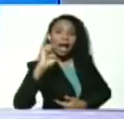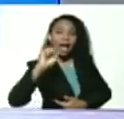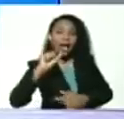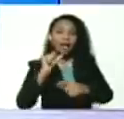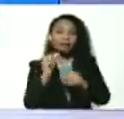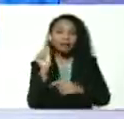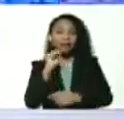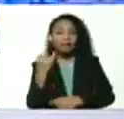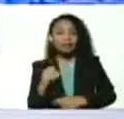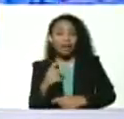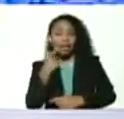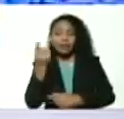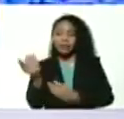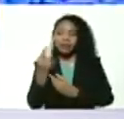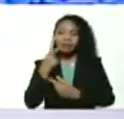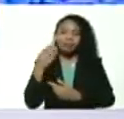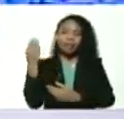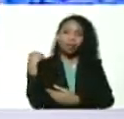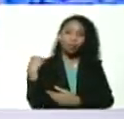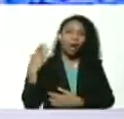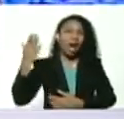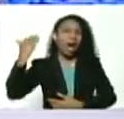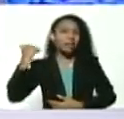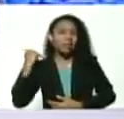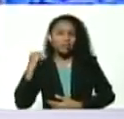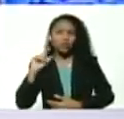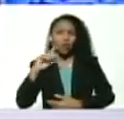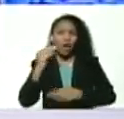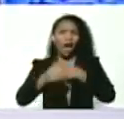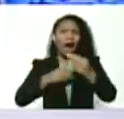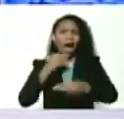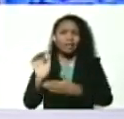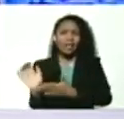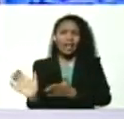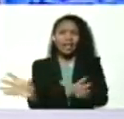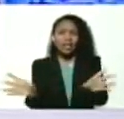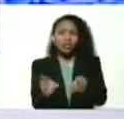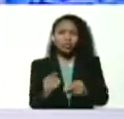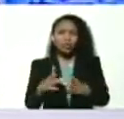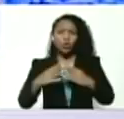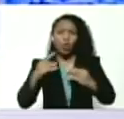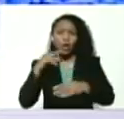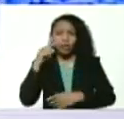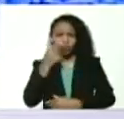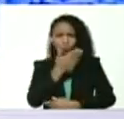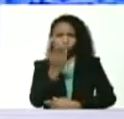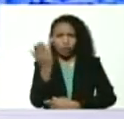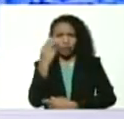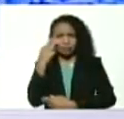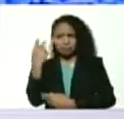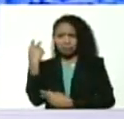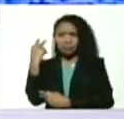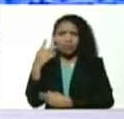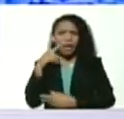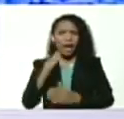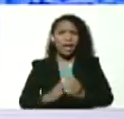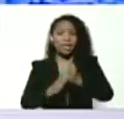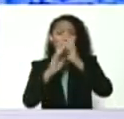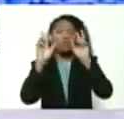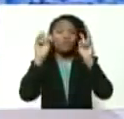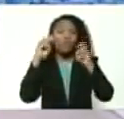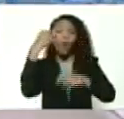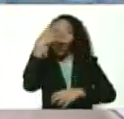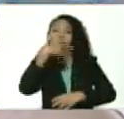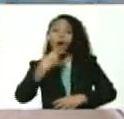Naregni nos han dicho creo que engloba buena parte fíjense ustedes liderazgo nuevo liderazgo